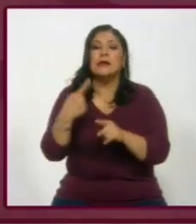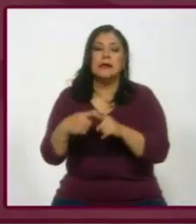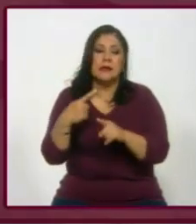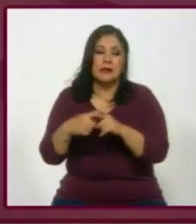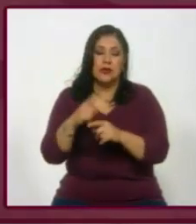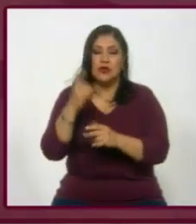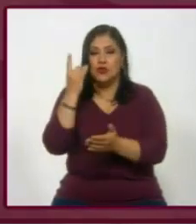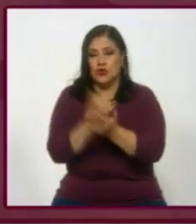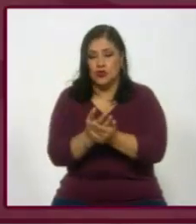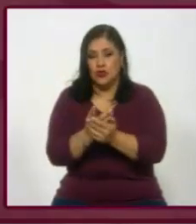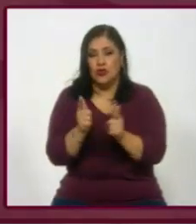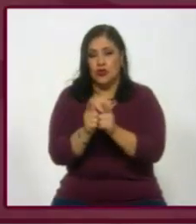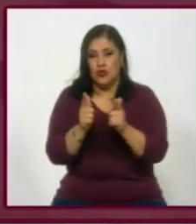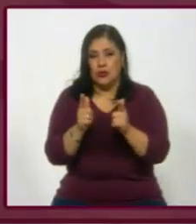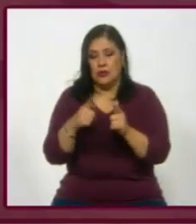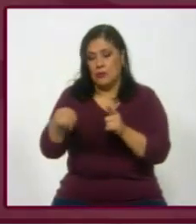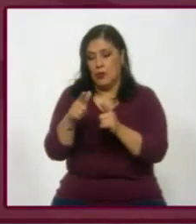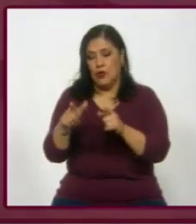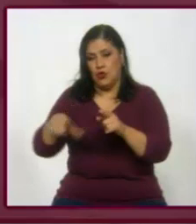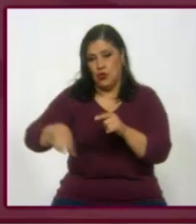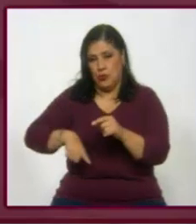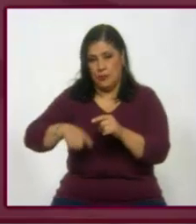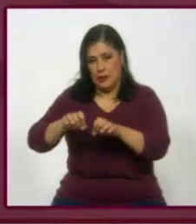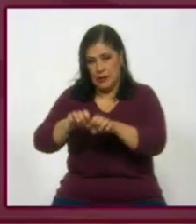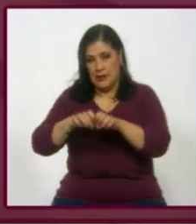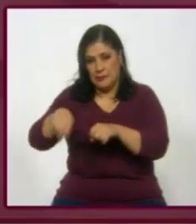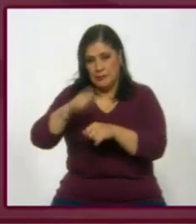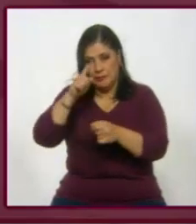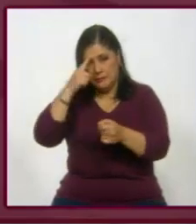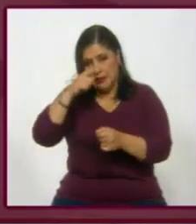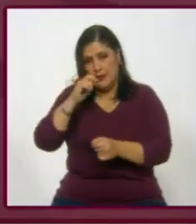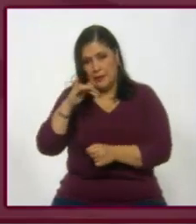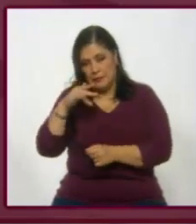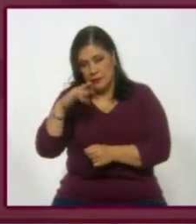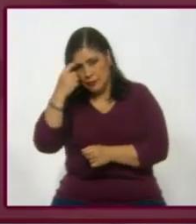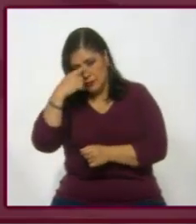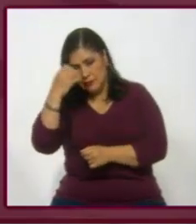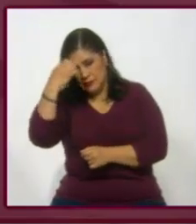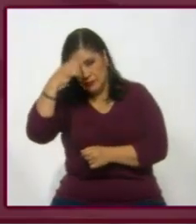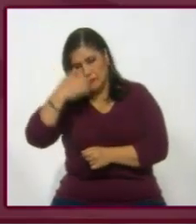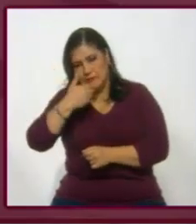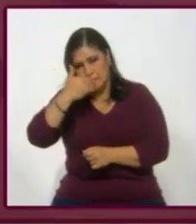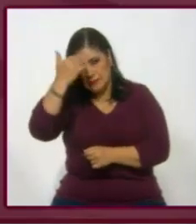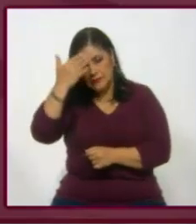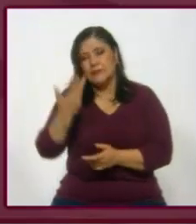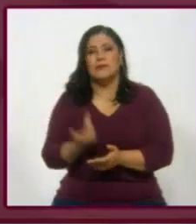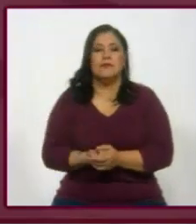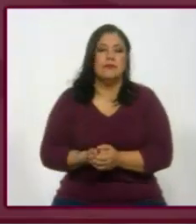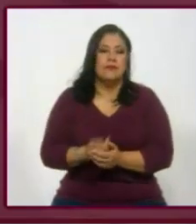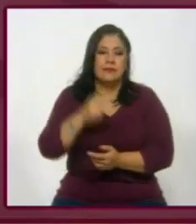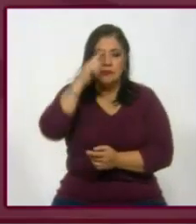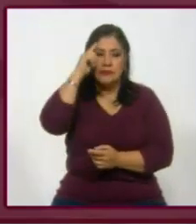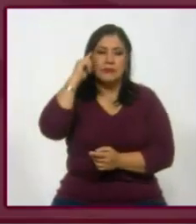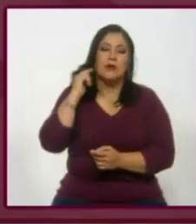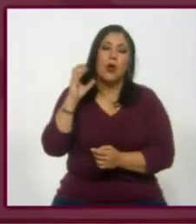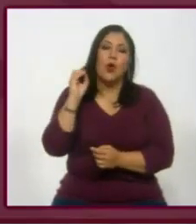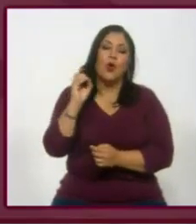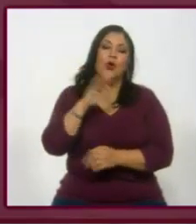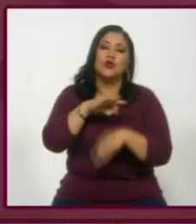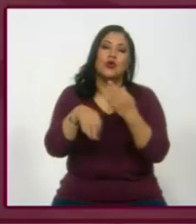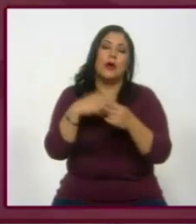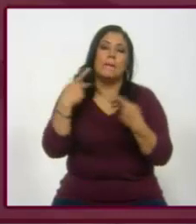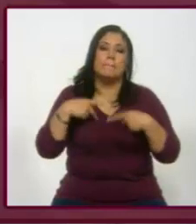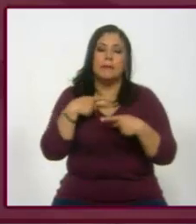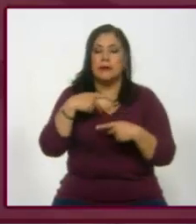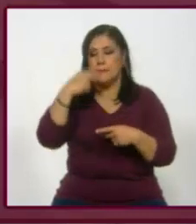próximo gobierno de Andrés Manuel López Obrador, asesorándose con expertos del tema, que debe tomar todos los mexicanos a través de una